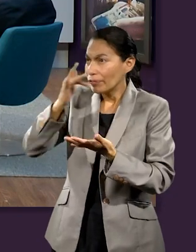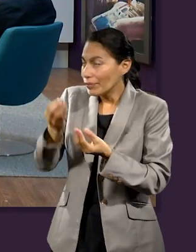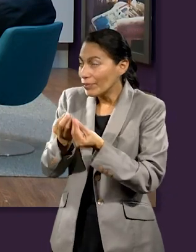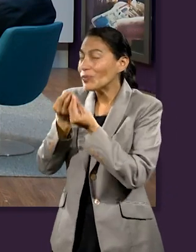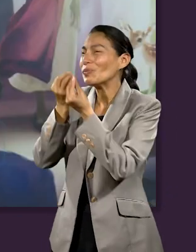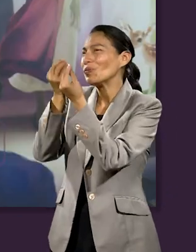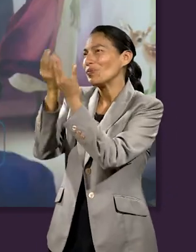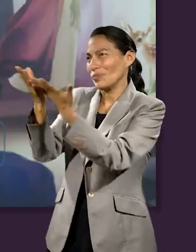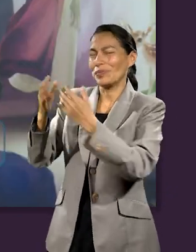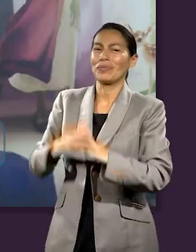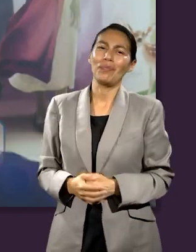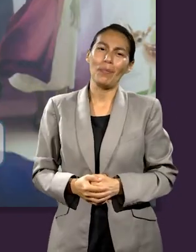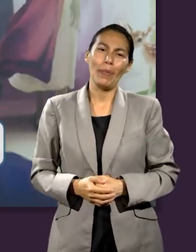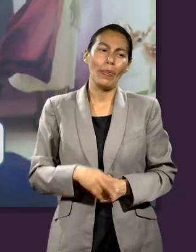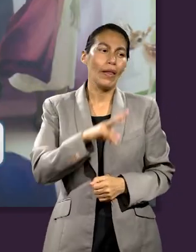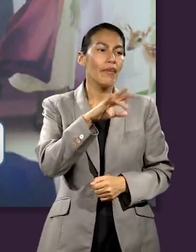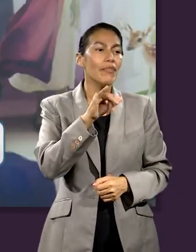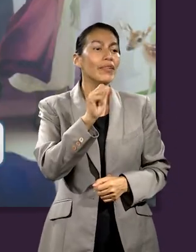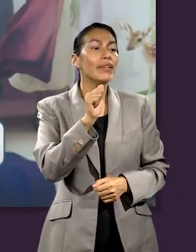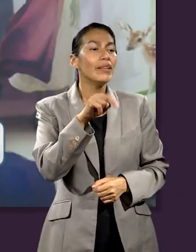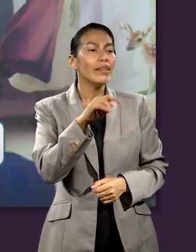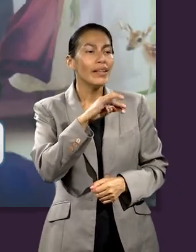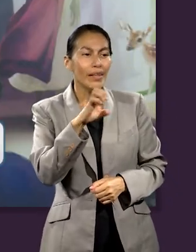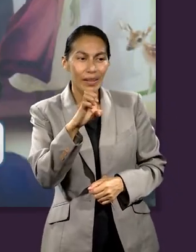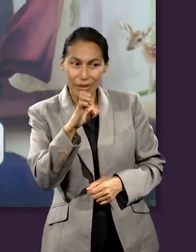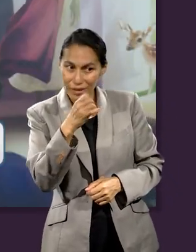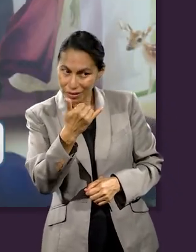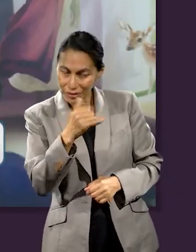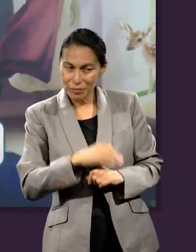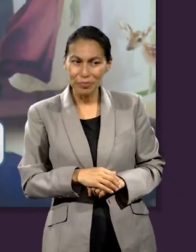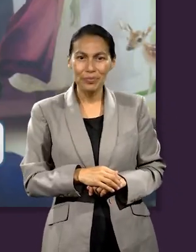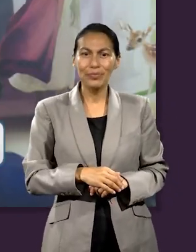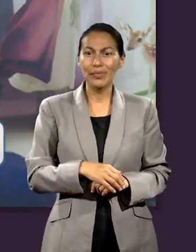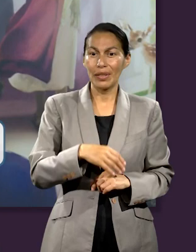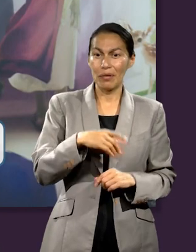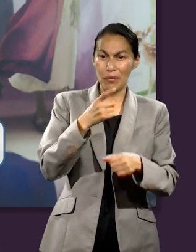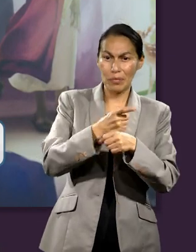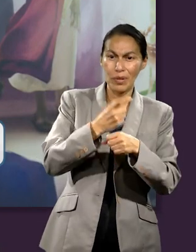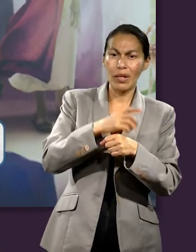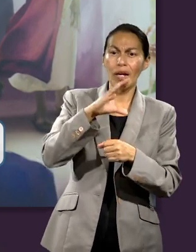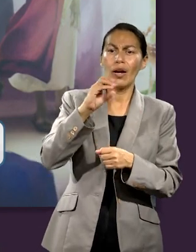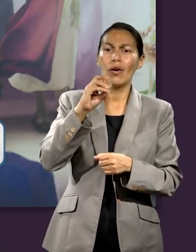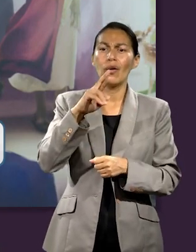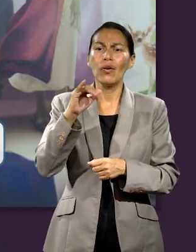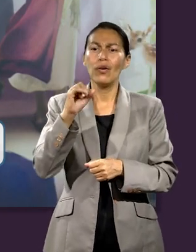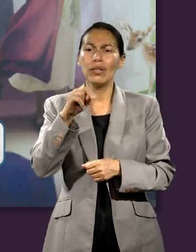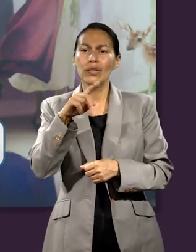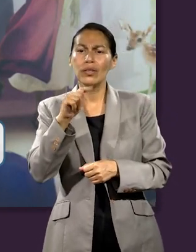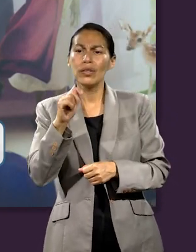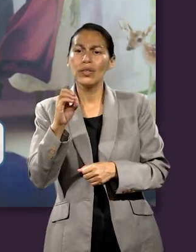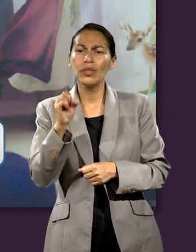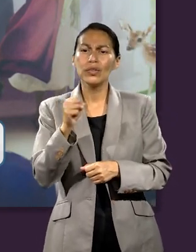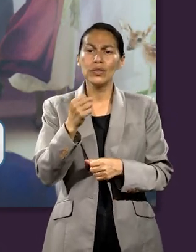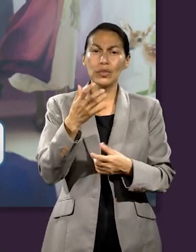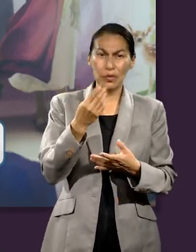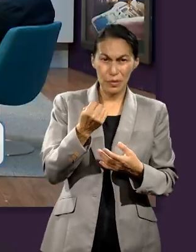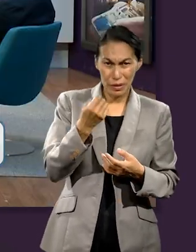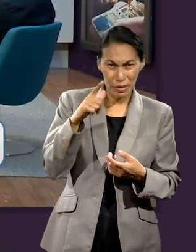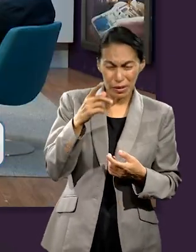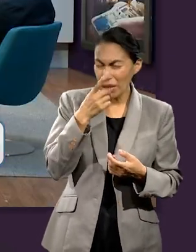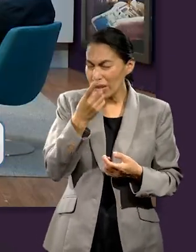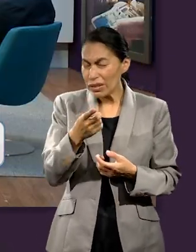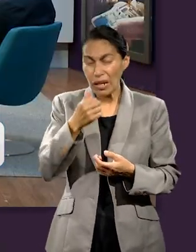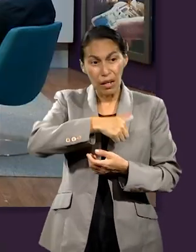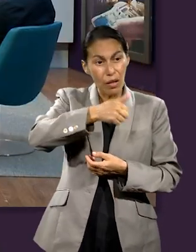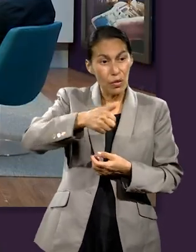Corintios 9, 7 nos dice que cada uno debe dar según lo que haya decidido en su corazón. No de mala gana ni por obligación, porque Dios